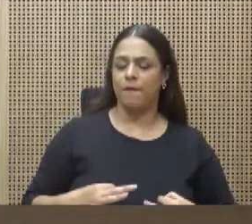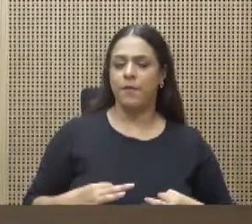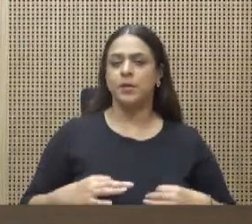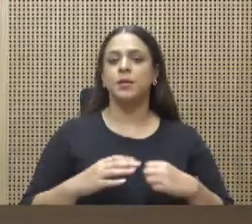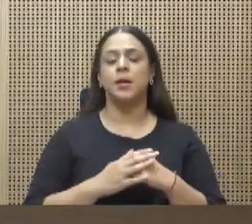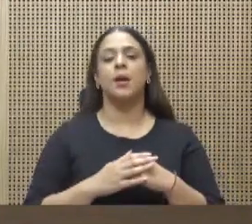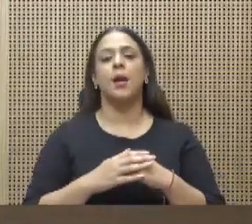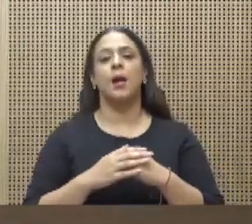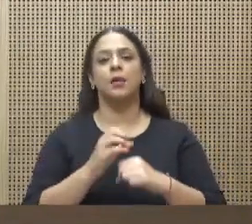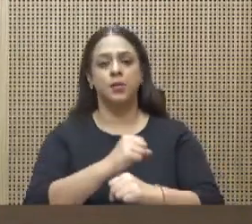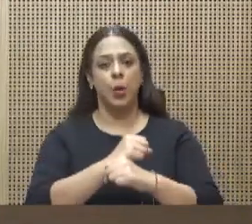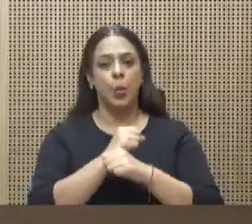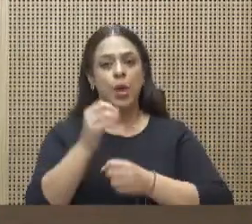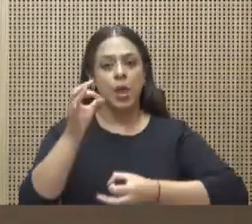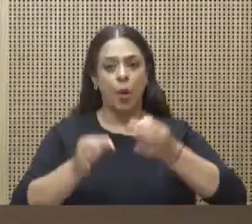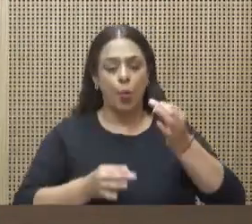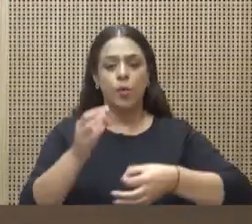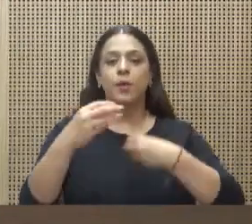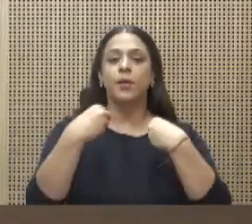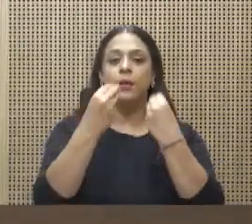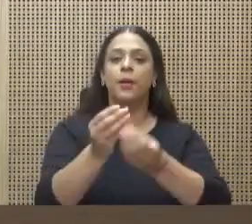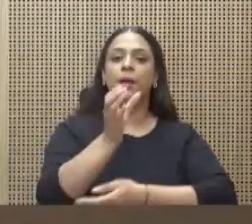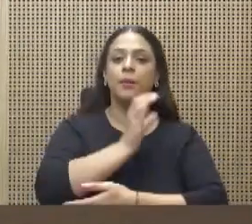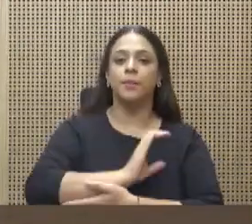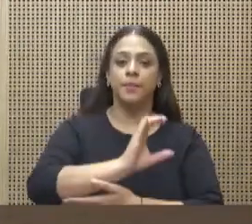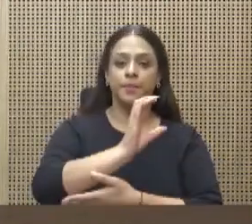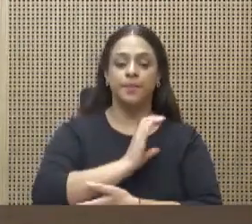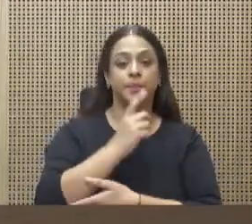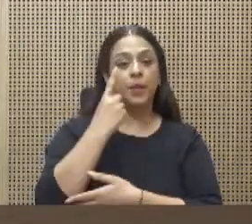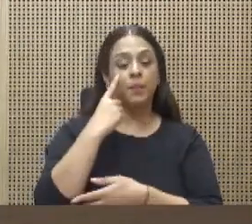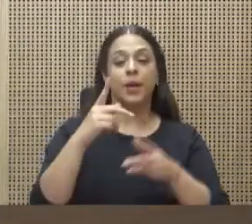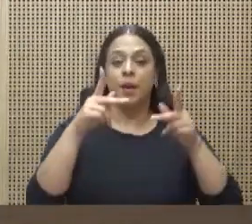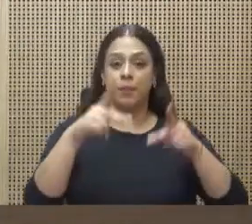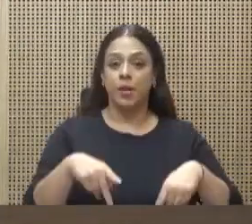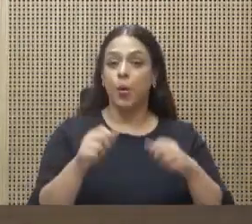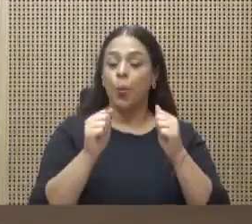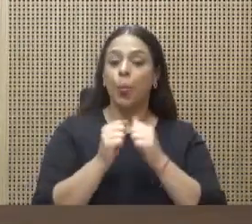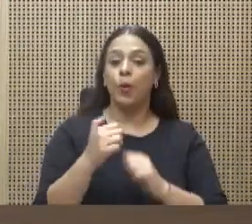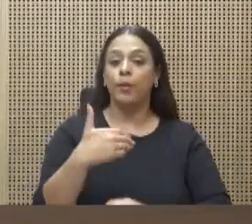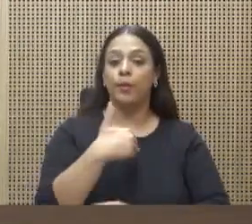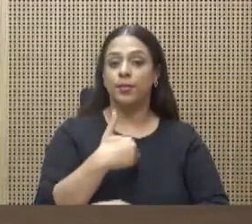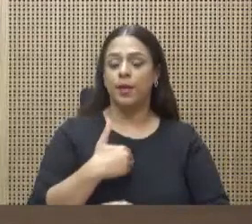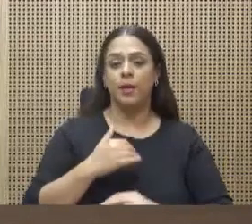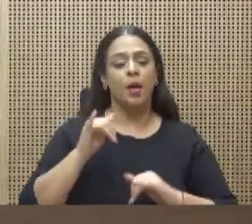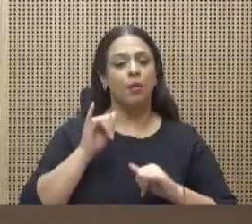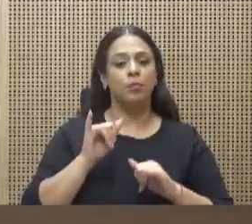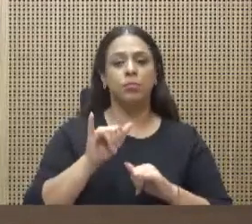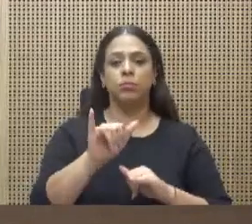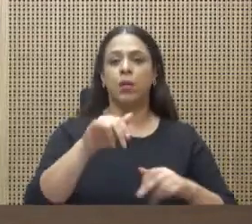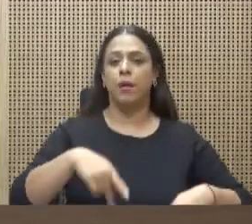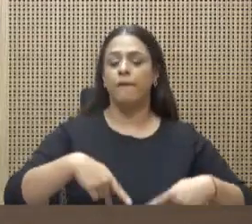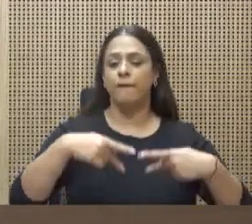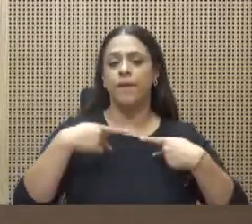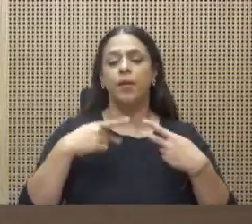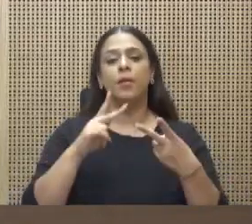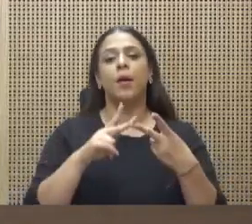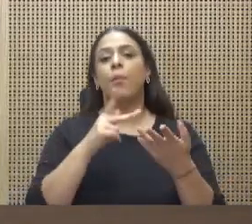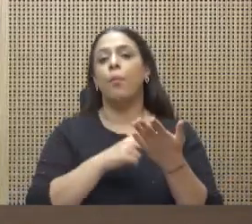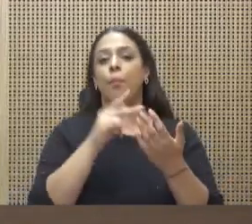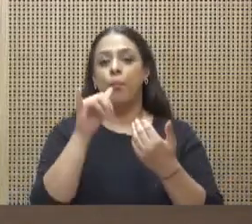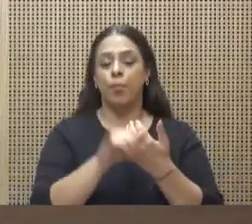estructurales para que las personas puedan llevar a cabo su vida y sus proyectos, ya sea construir una casa,